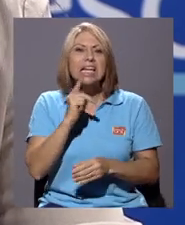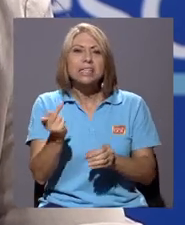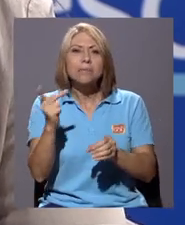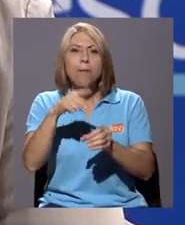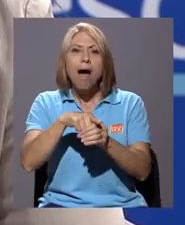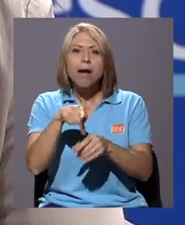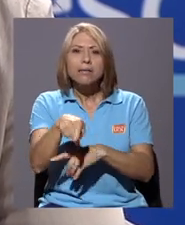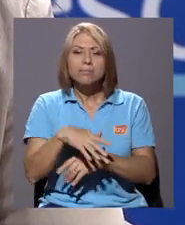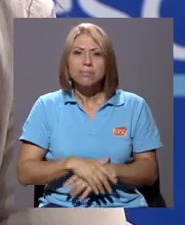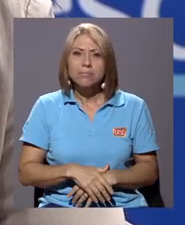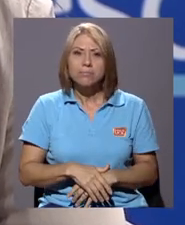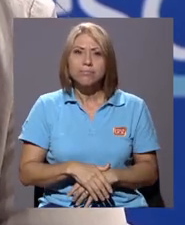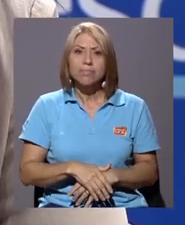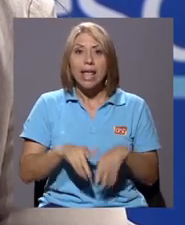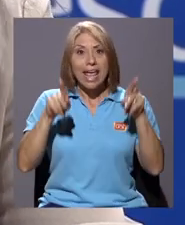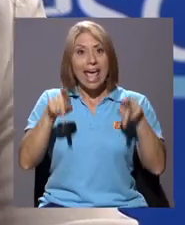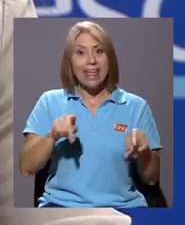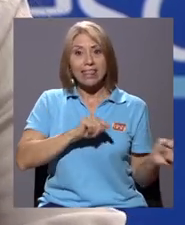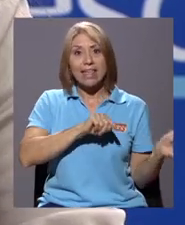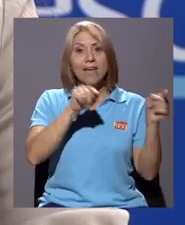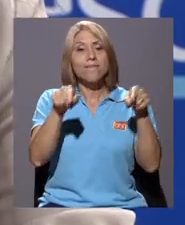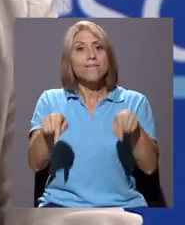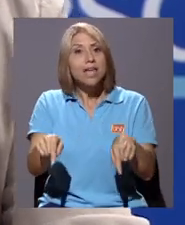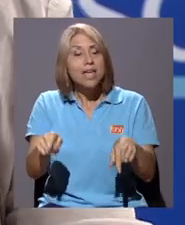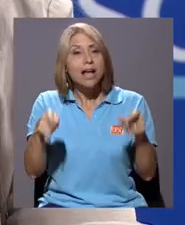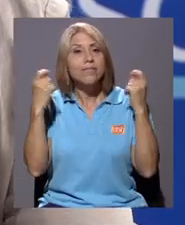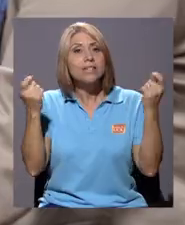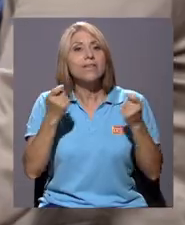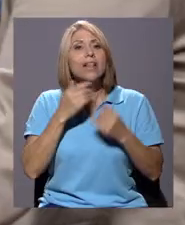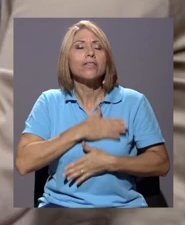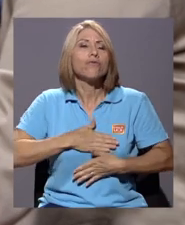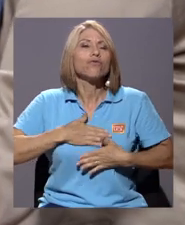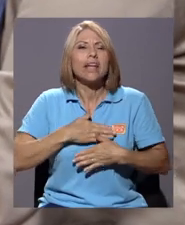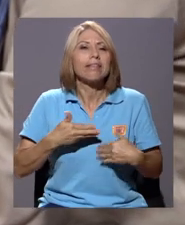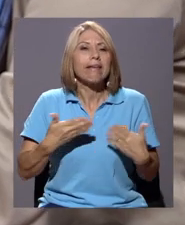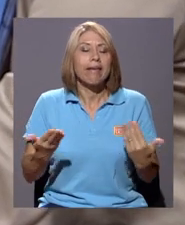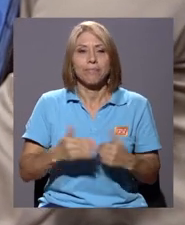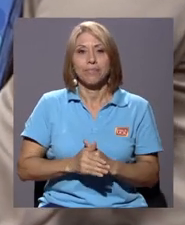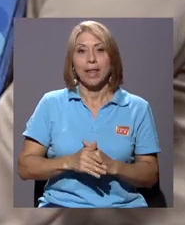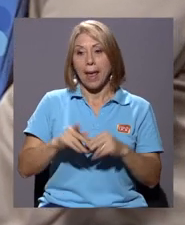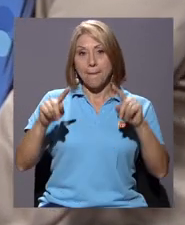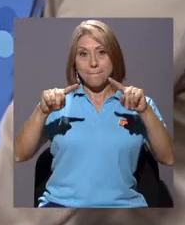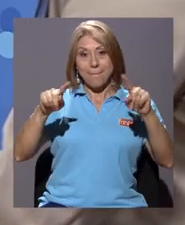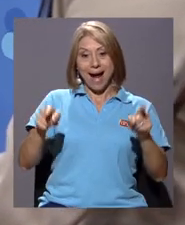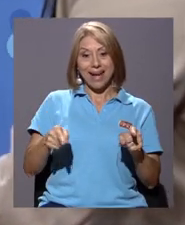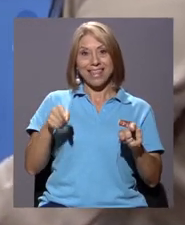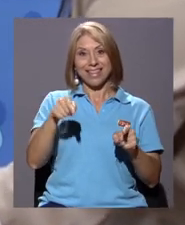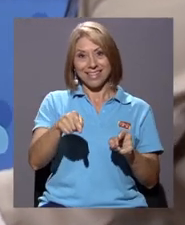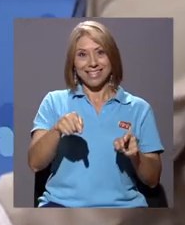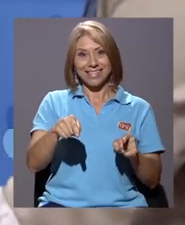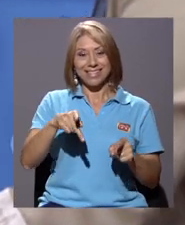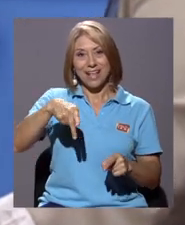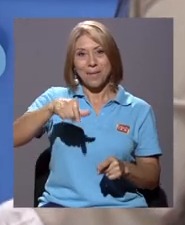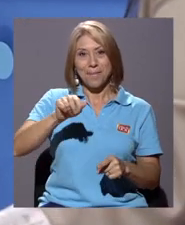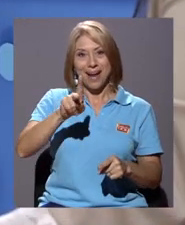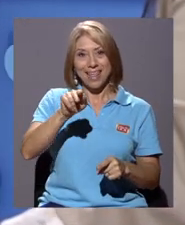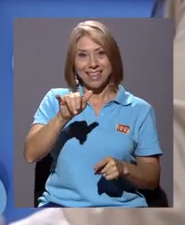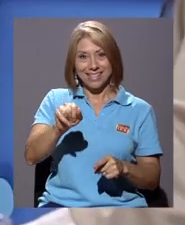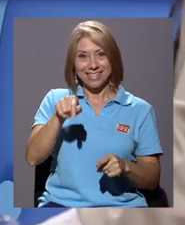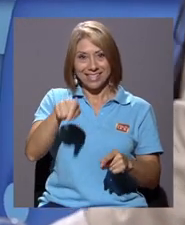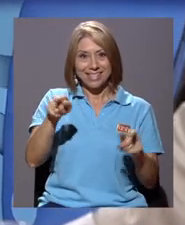¿De qué va a poder disfrutar la gente durante todo el festival? Paréntesis es una plataforma para nosotros muy importante para